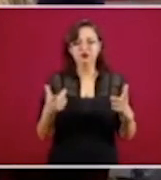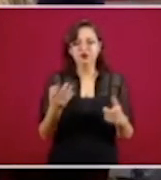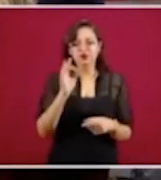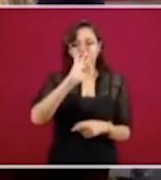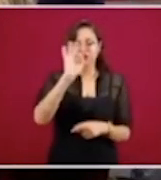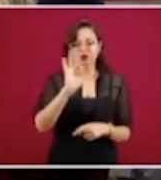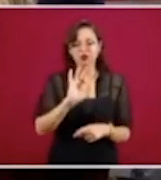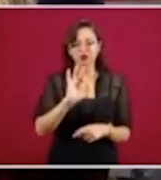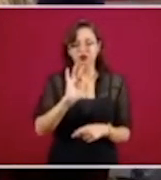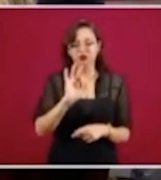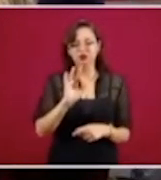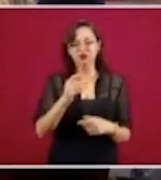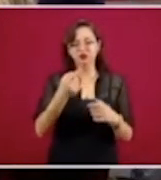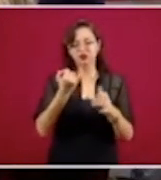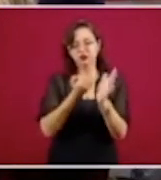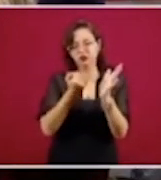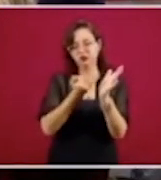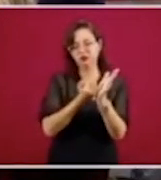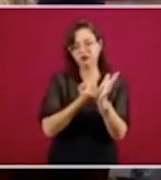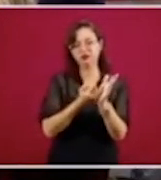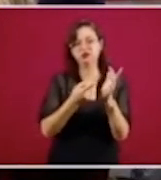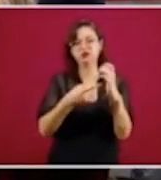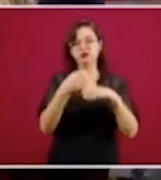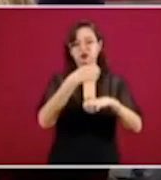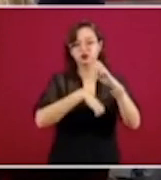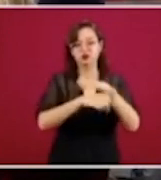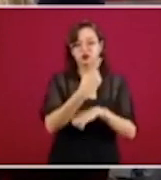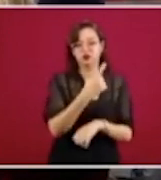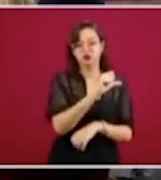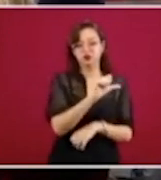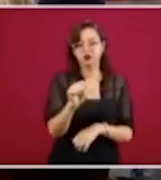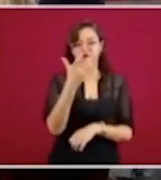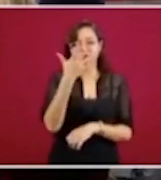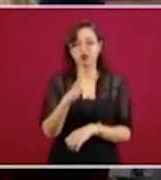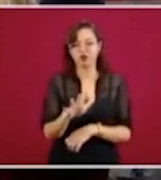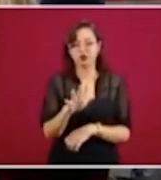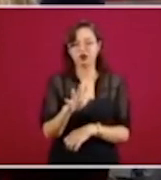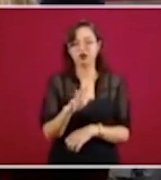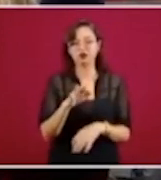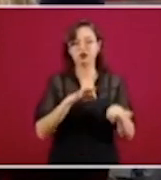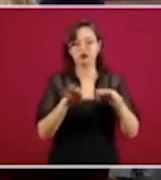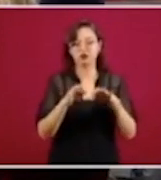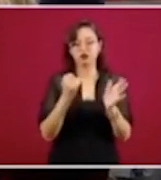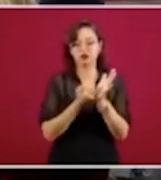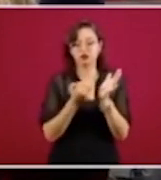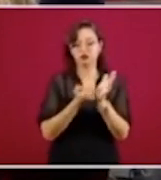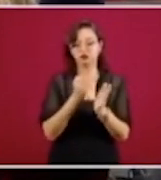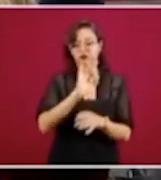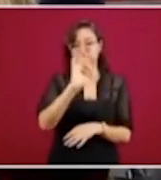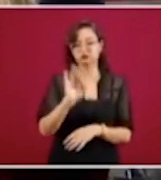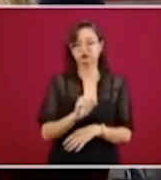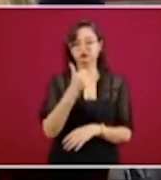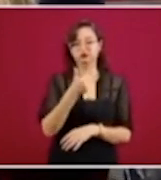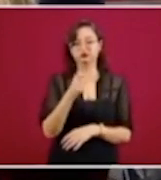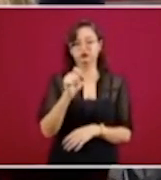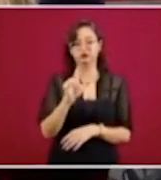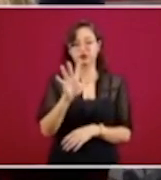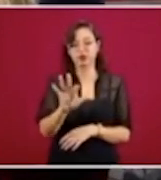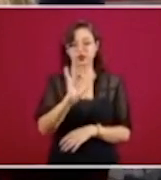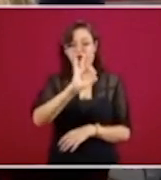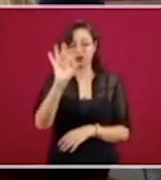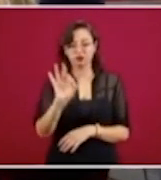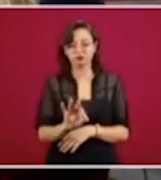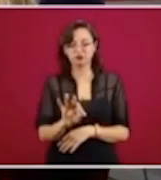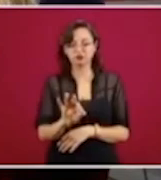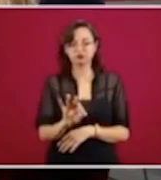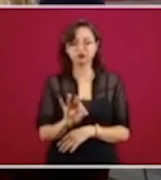tasas de interés. Para las empresas de uno a diez trabajadores una tasa de interés del 6.5 por ciento,